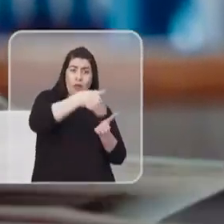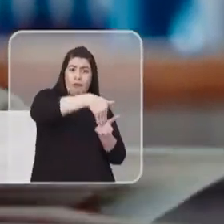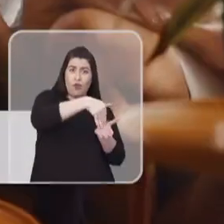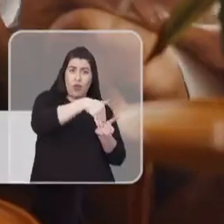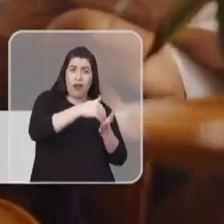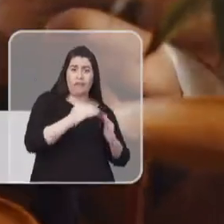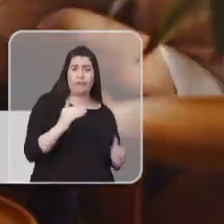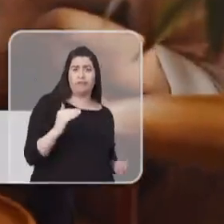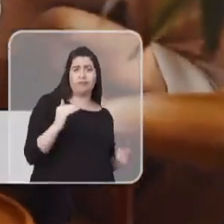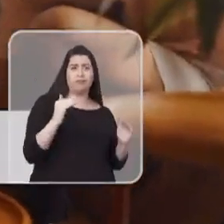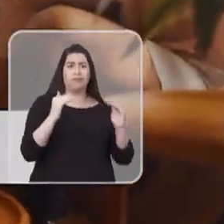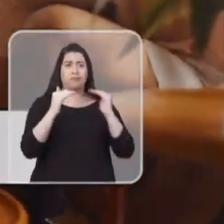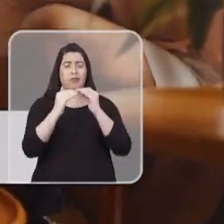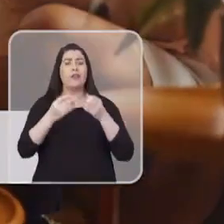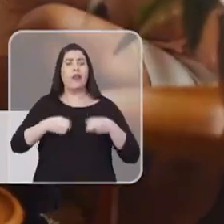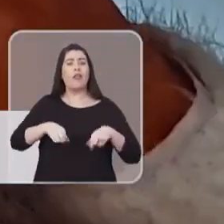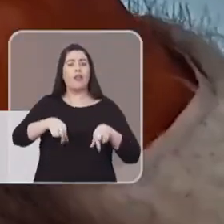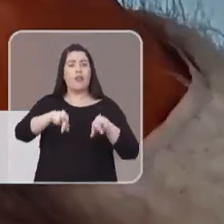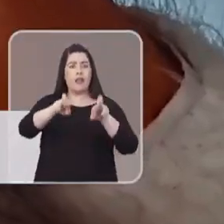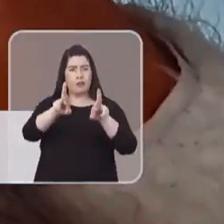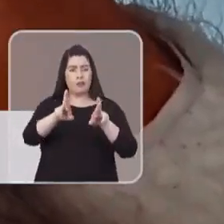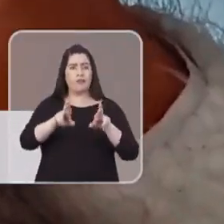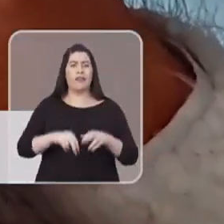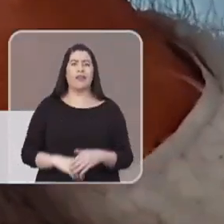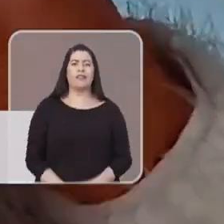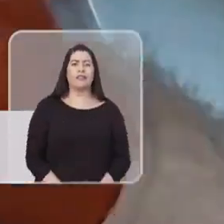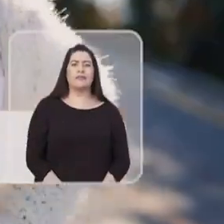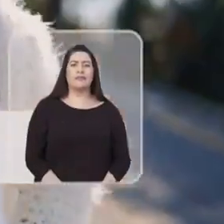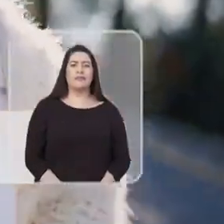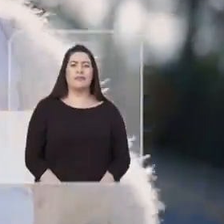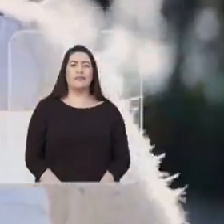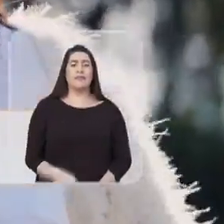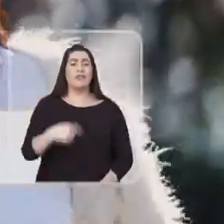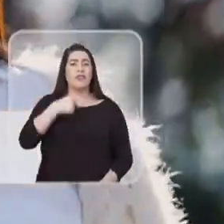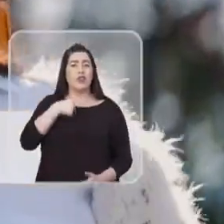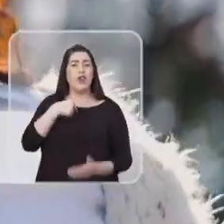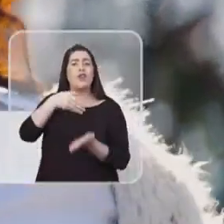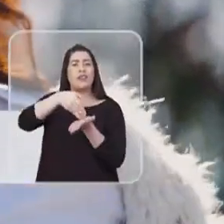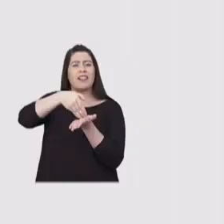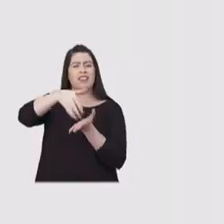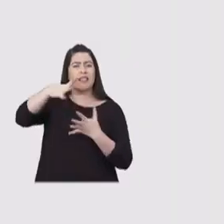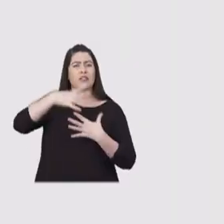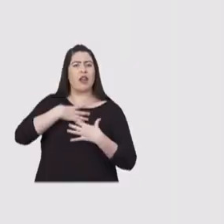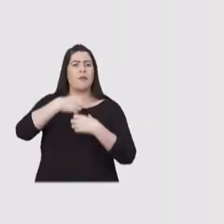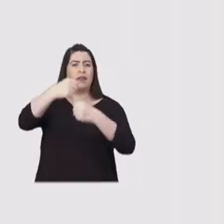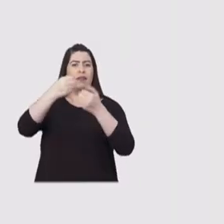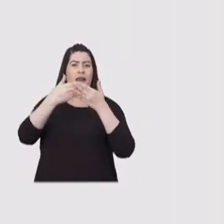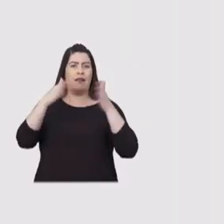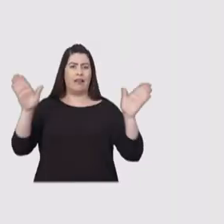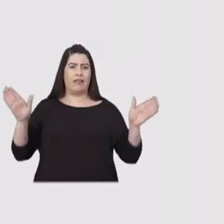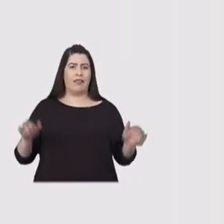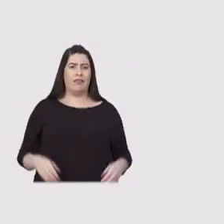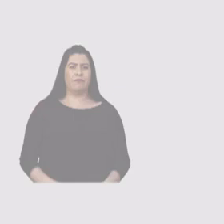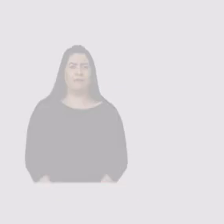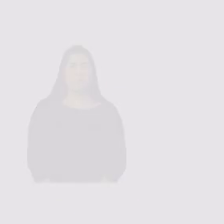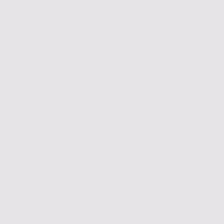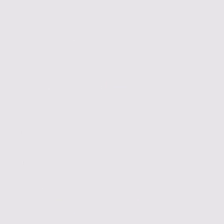desafortunados nivelarlos a una posición de igualdad de oportunidades. Yo rechazo a que me quite mi libertad.